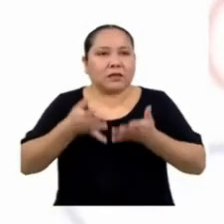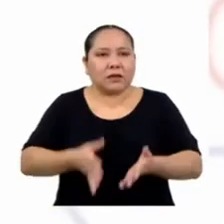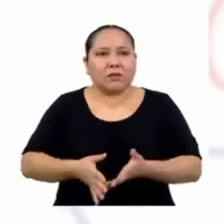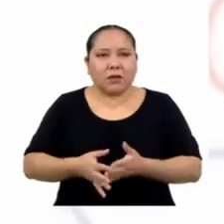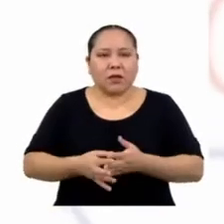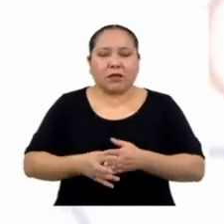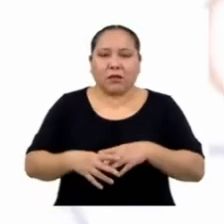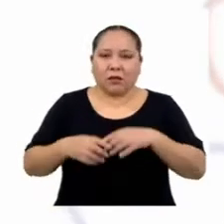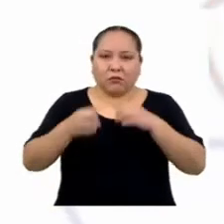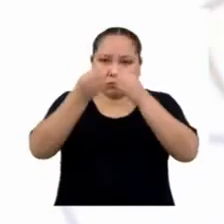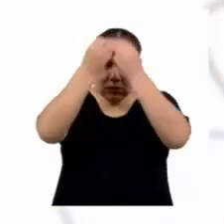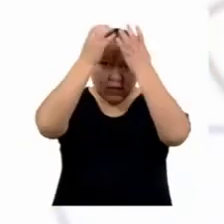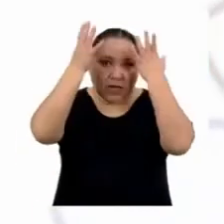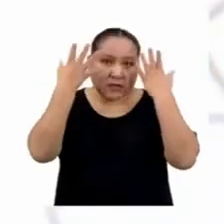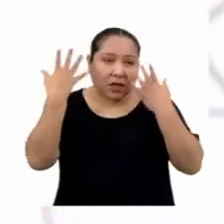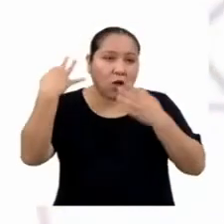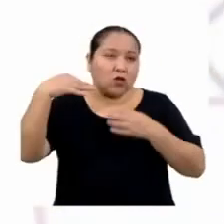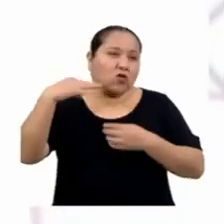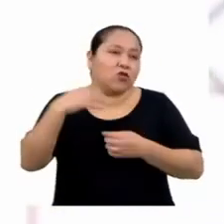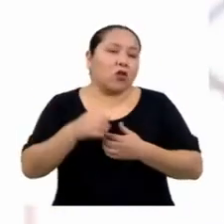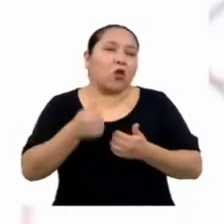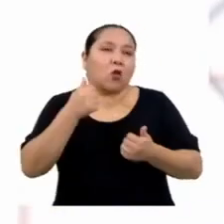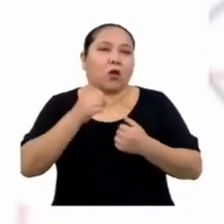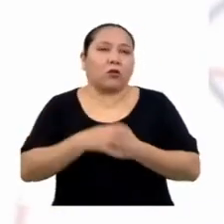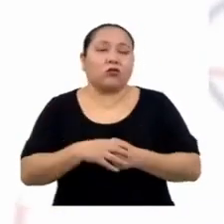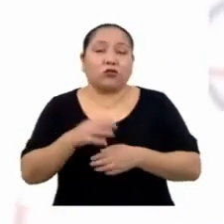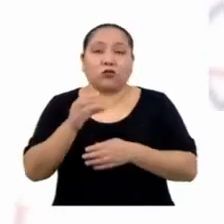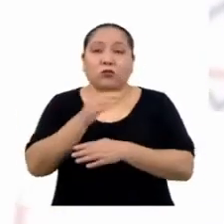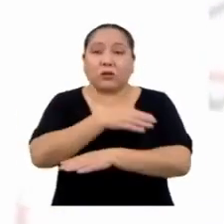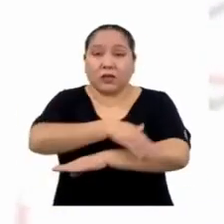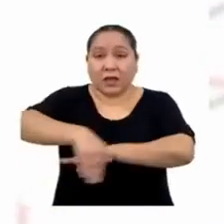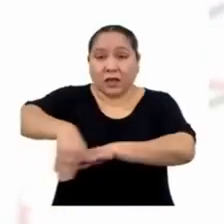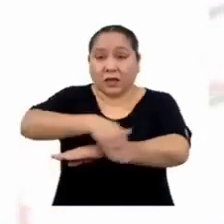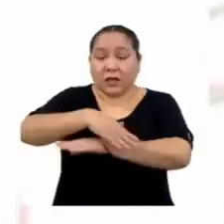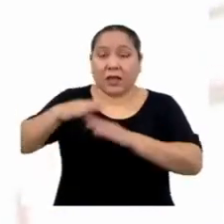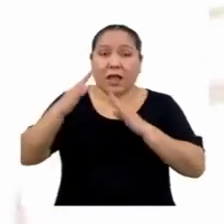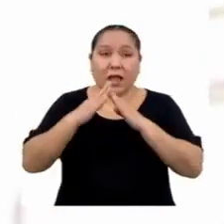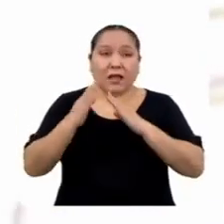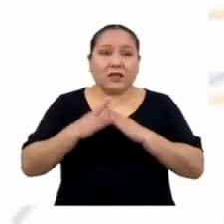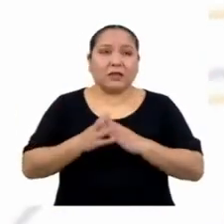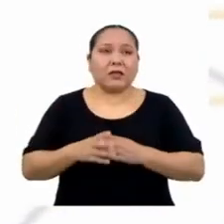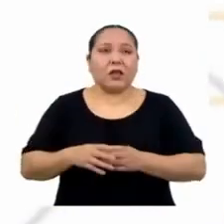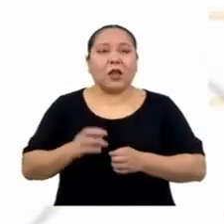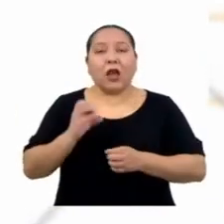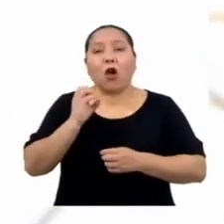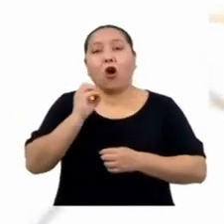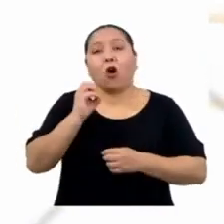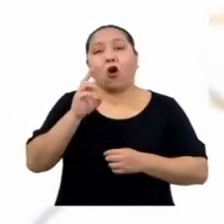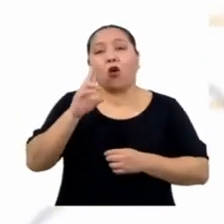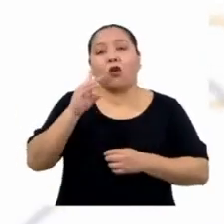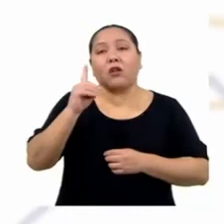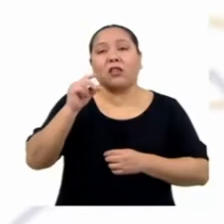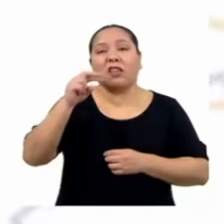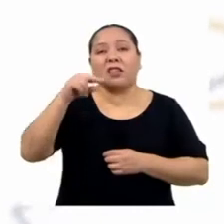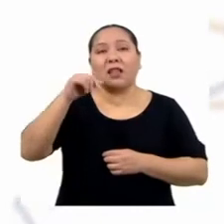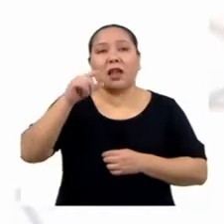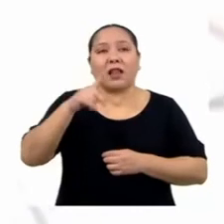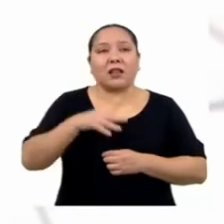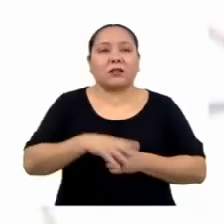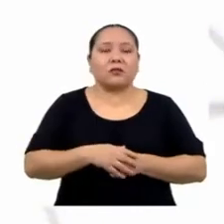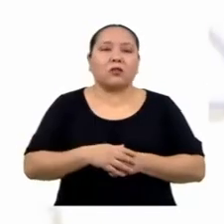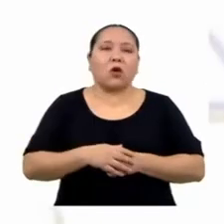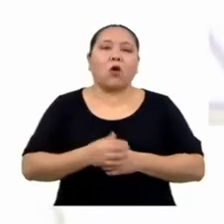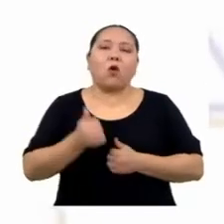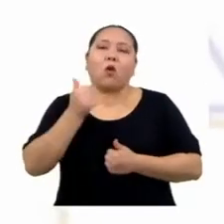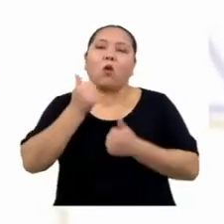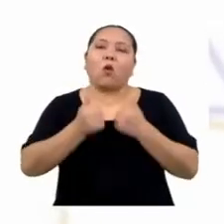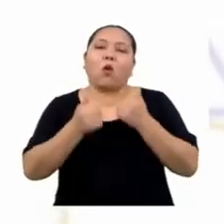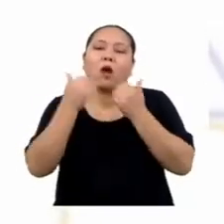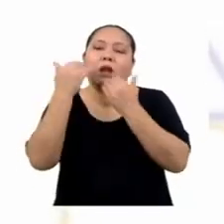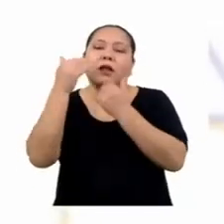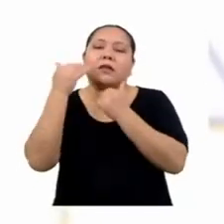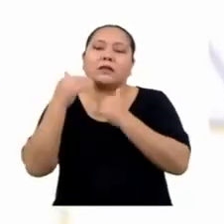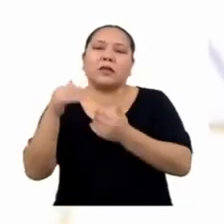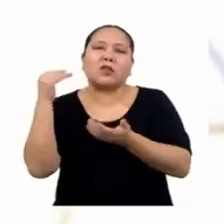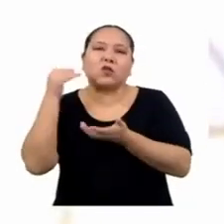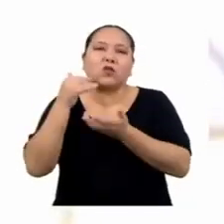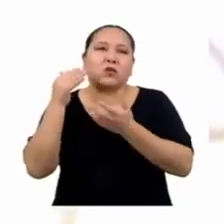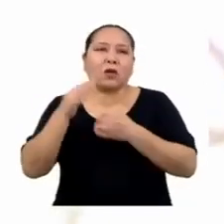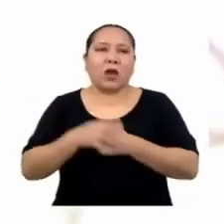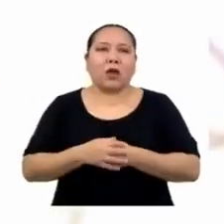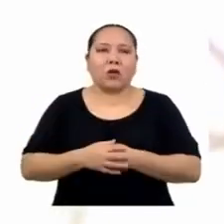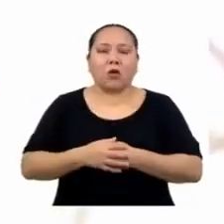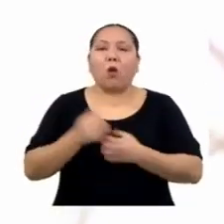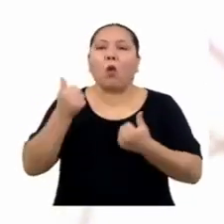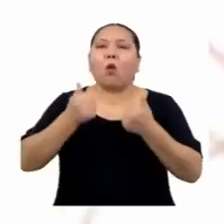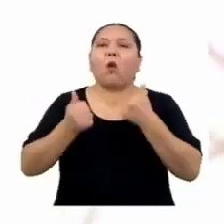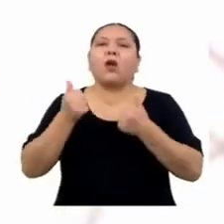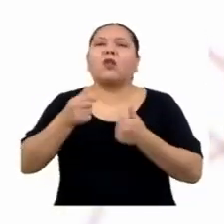estado civil y domicilio. Luego, como variables cualitativas ordinales, grado de instrucción, puestos y nivel de estudios.